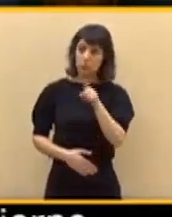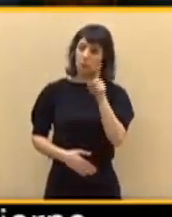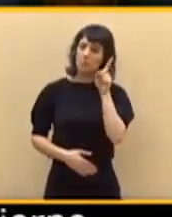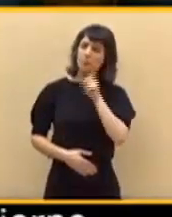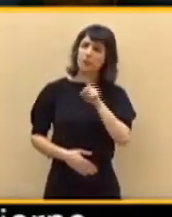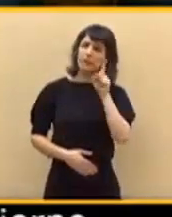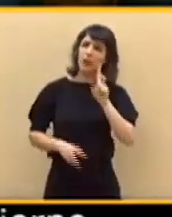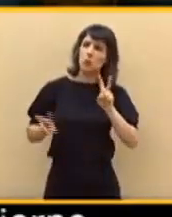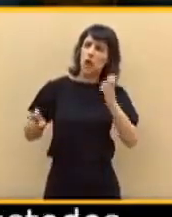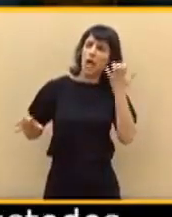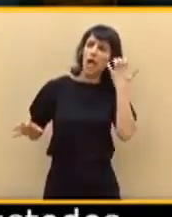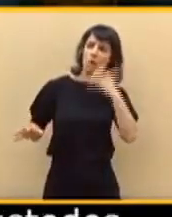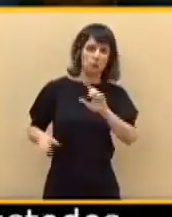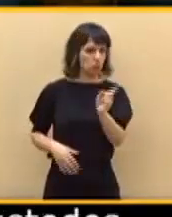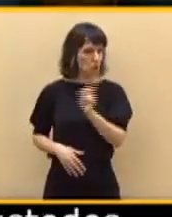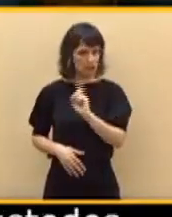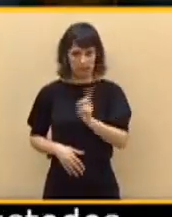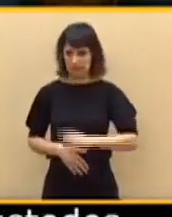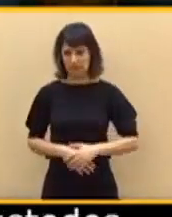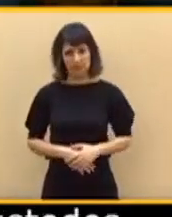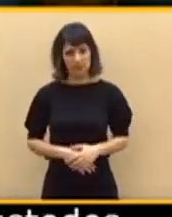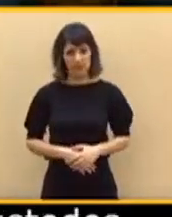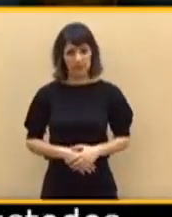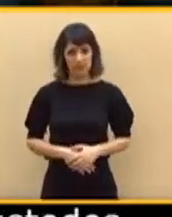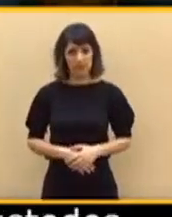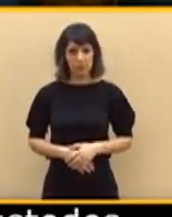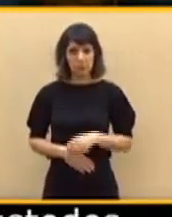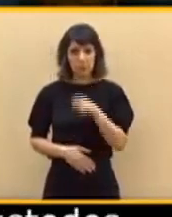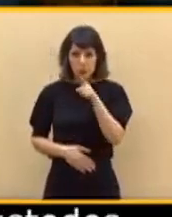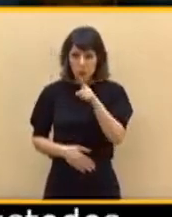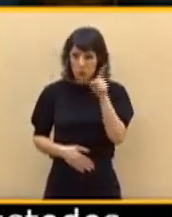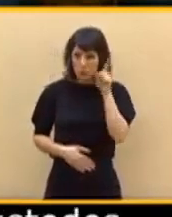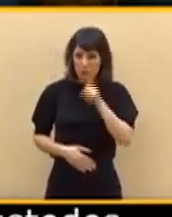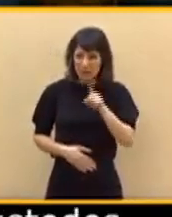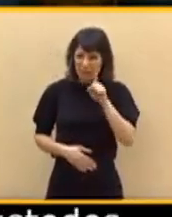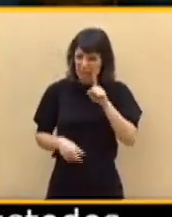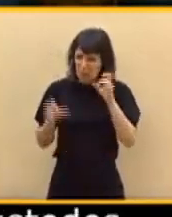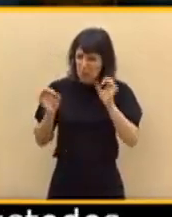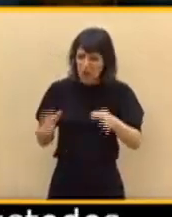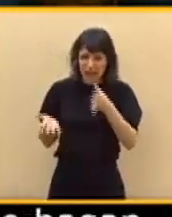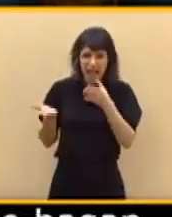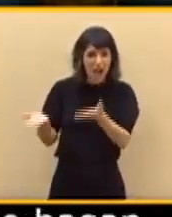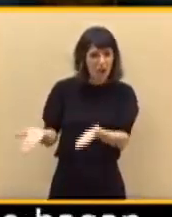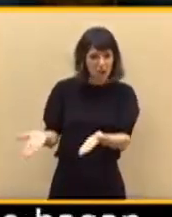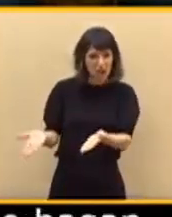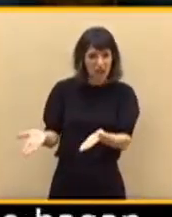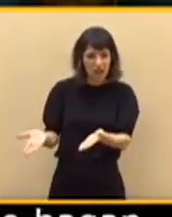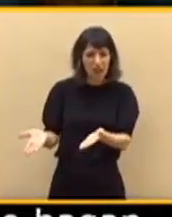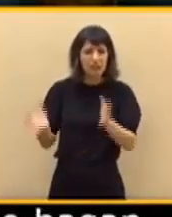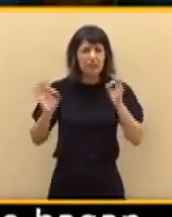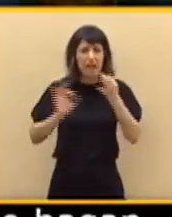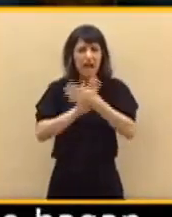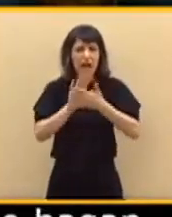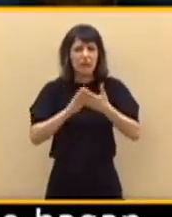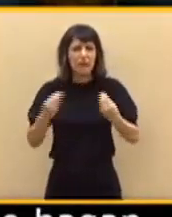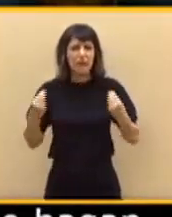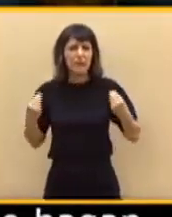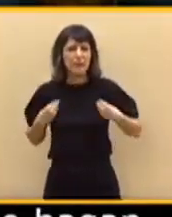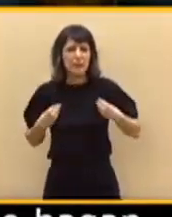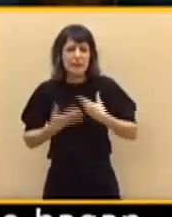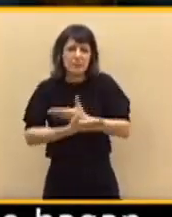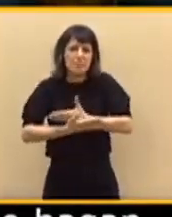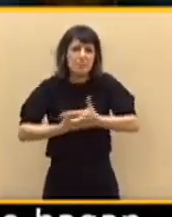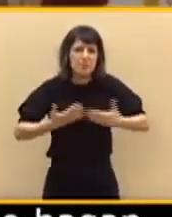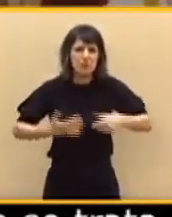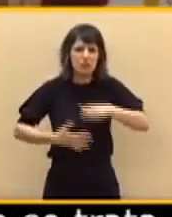pero que ustedes lo hagan a los niveles a los que lo están haciendo. Cuando se trata de vidas de millares de ancianos en